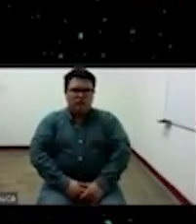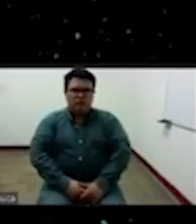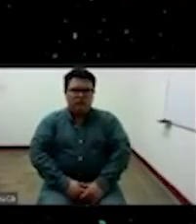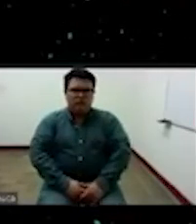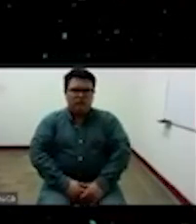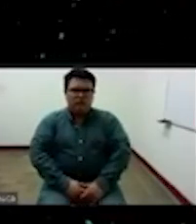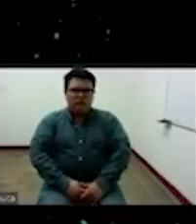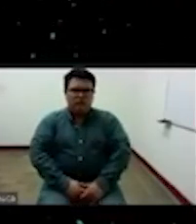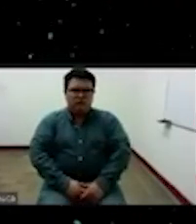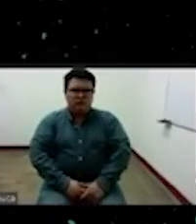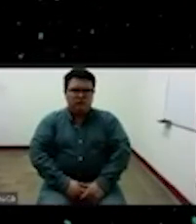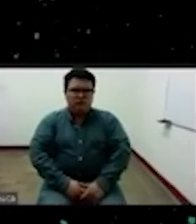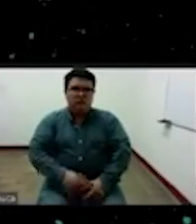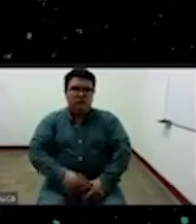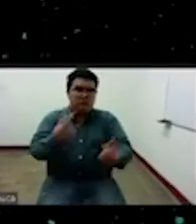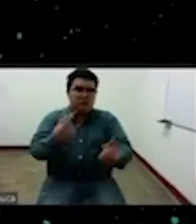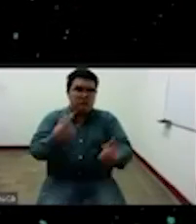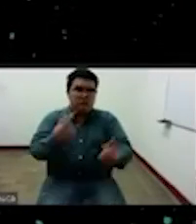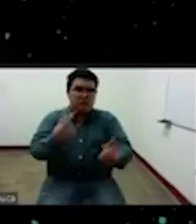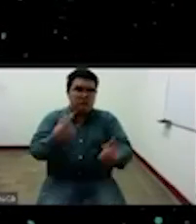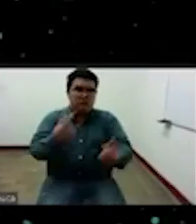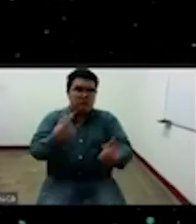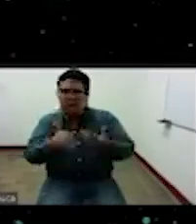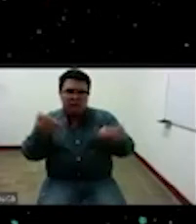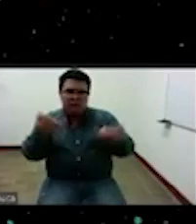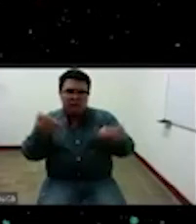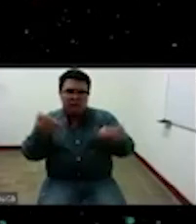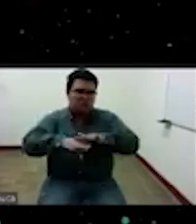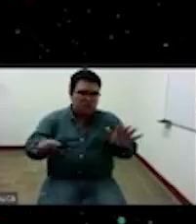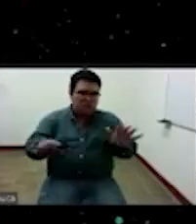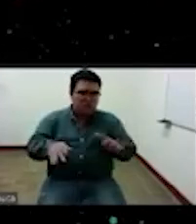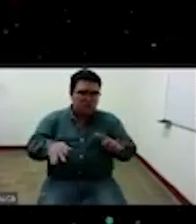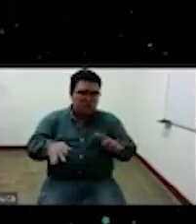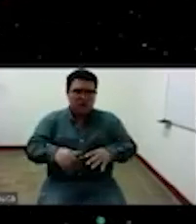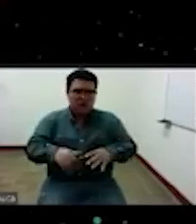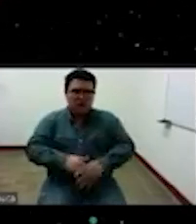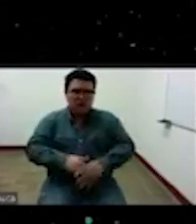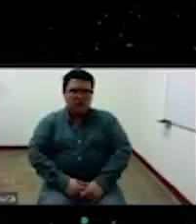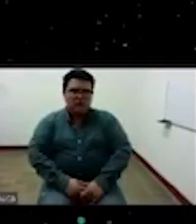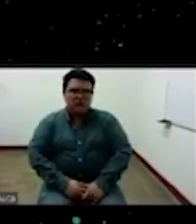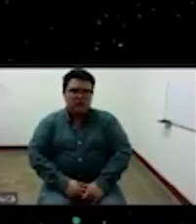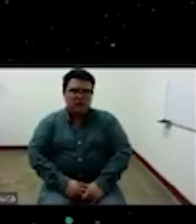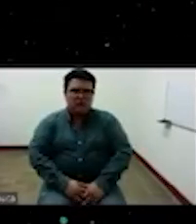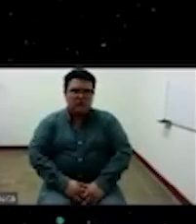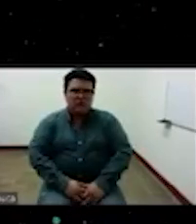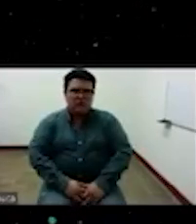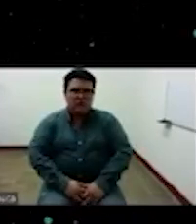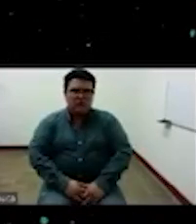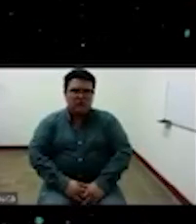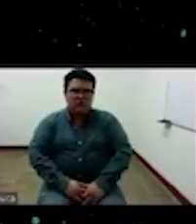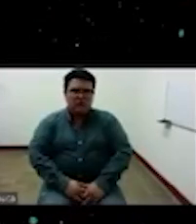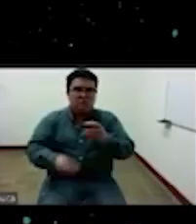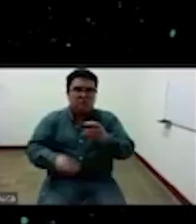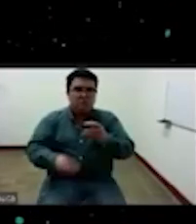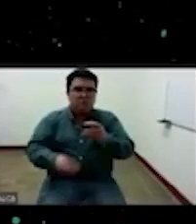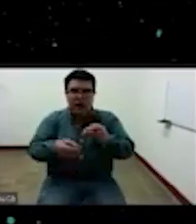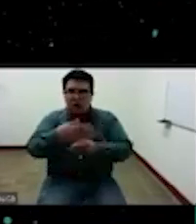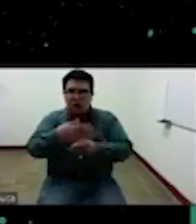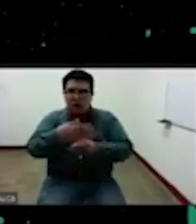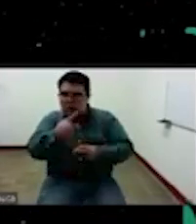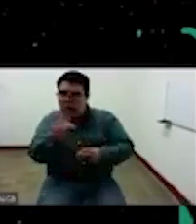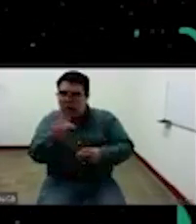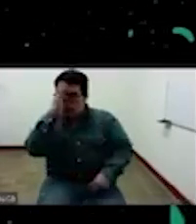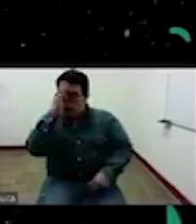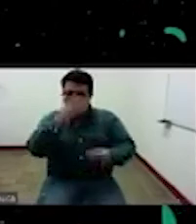que preguntaran y para ver si si pueden resolver algunas dudas o